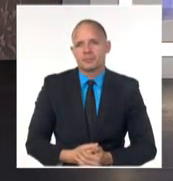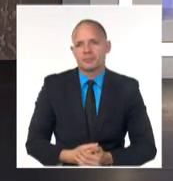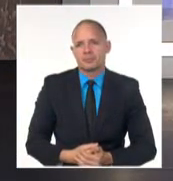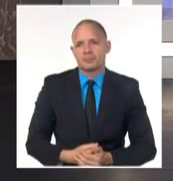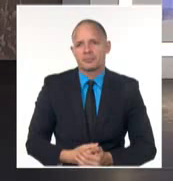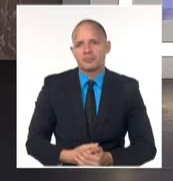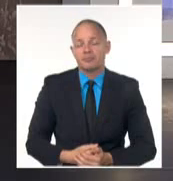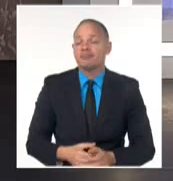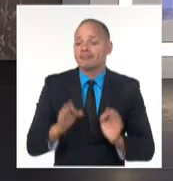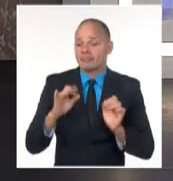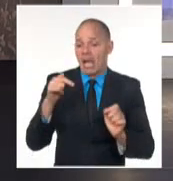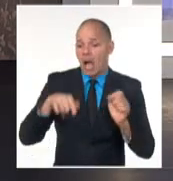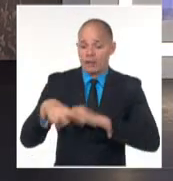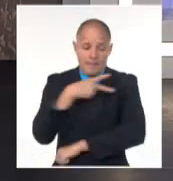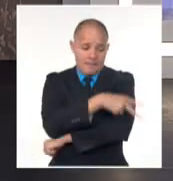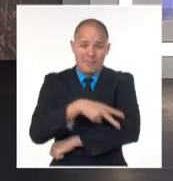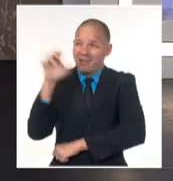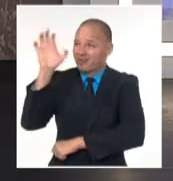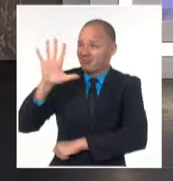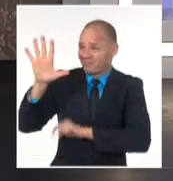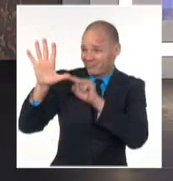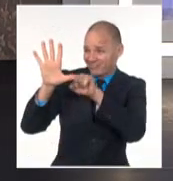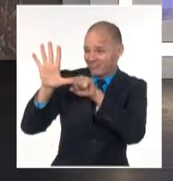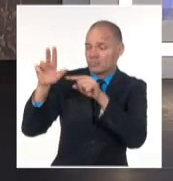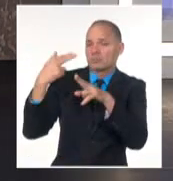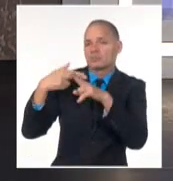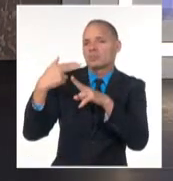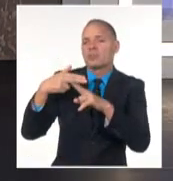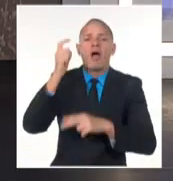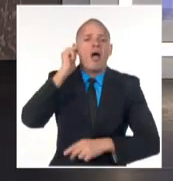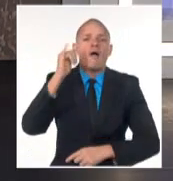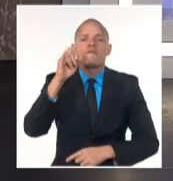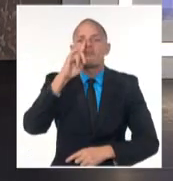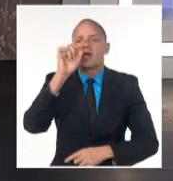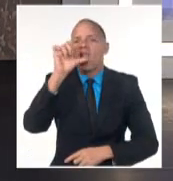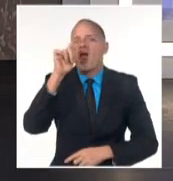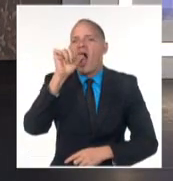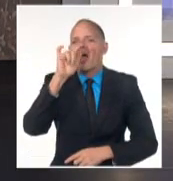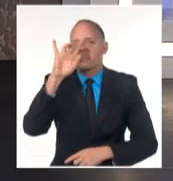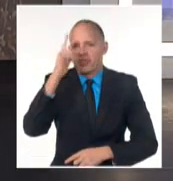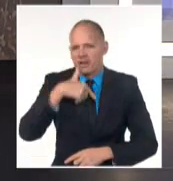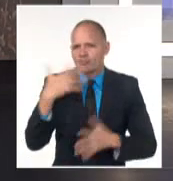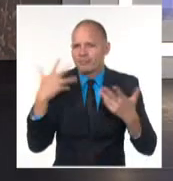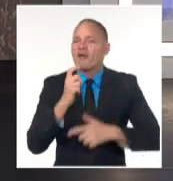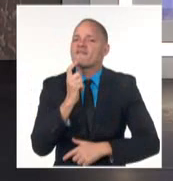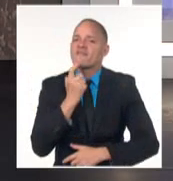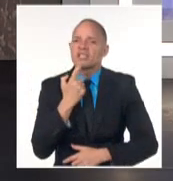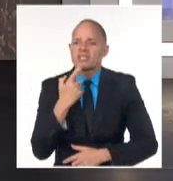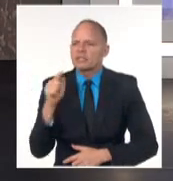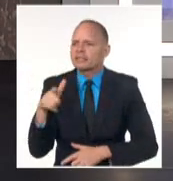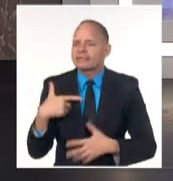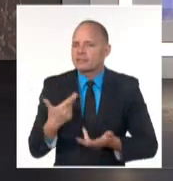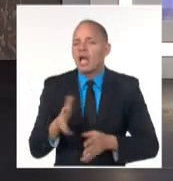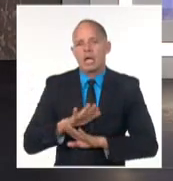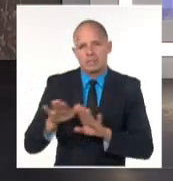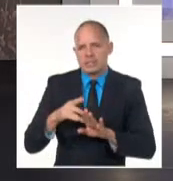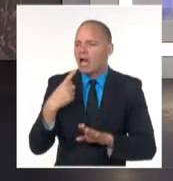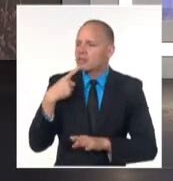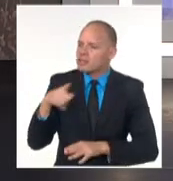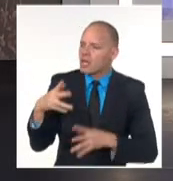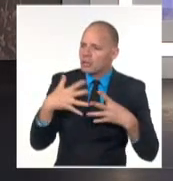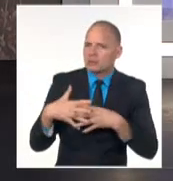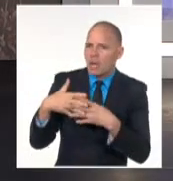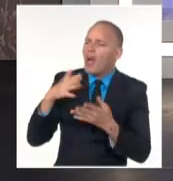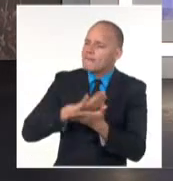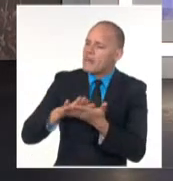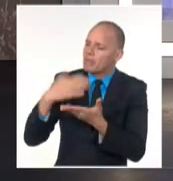Finlandia autorizó el despliegue de soldados estadounidenses en 15 bases militares de su territorio desde Laponia hasta la costa sur a partir del acuerdo